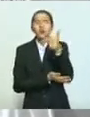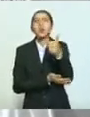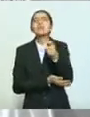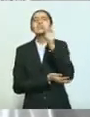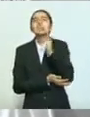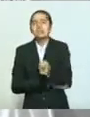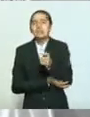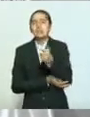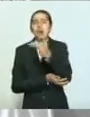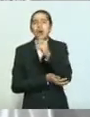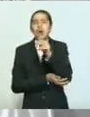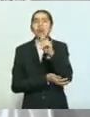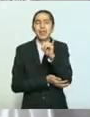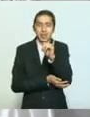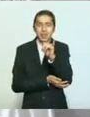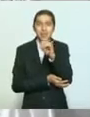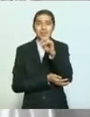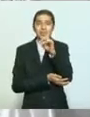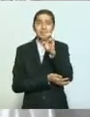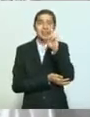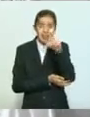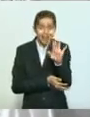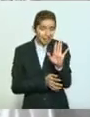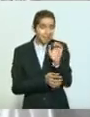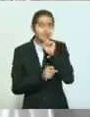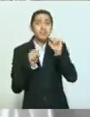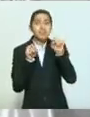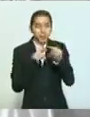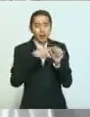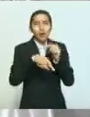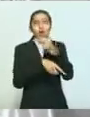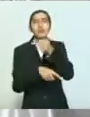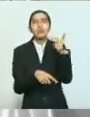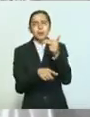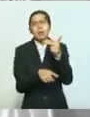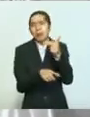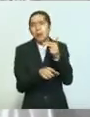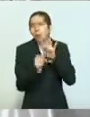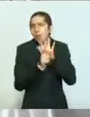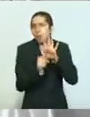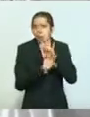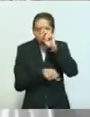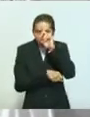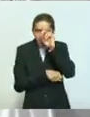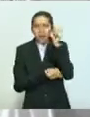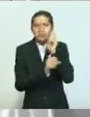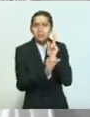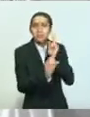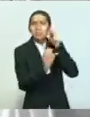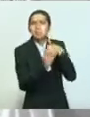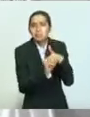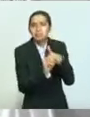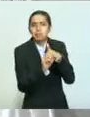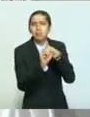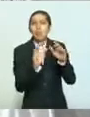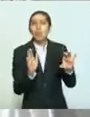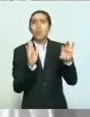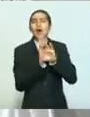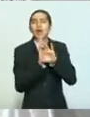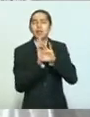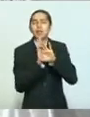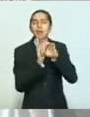para instalar en espacios adecuados los llamados cuartos de paz,